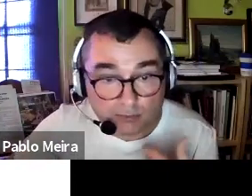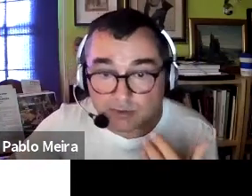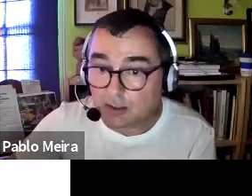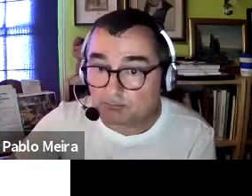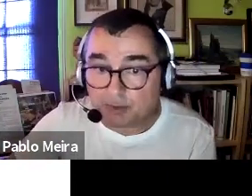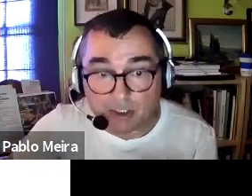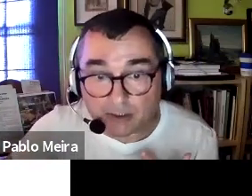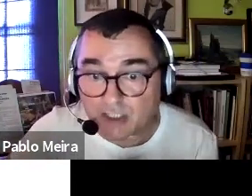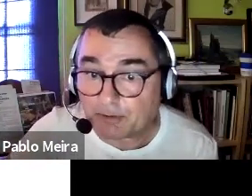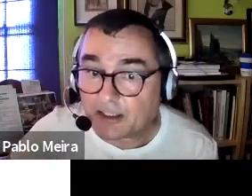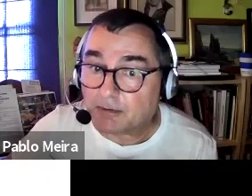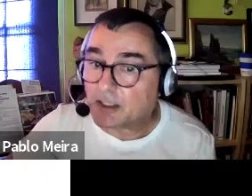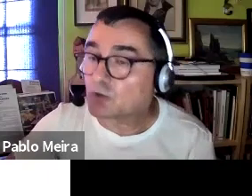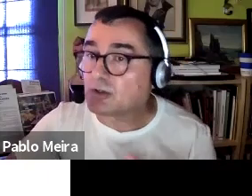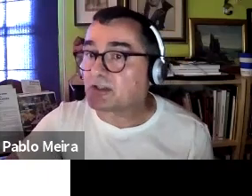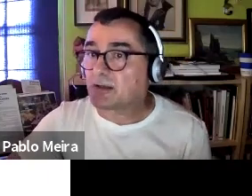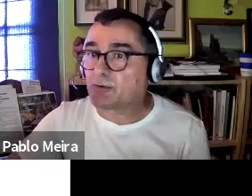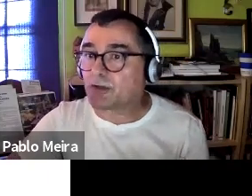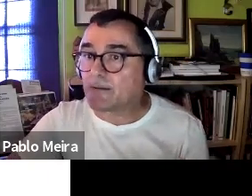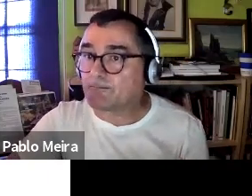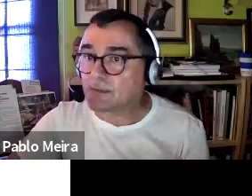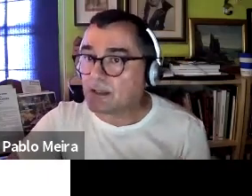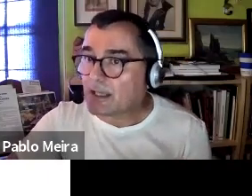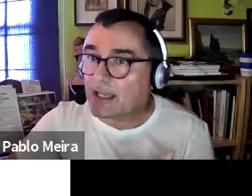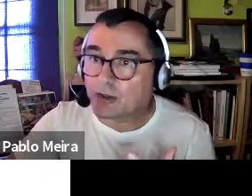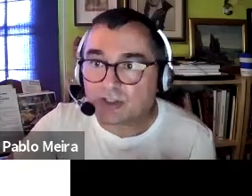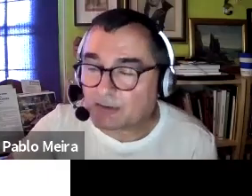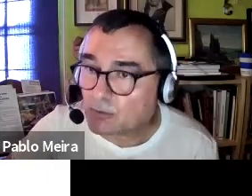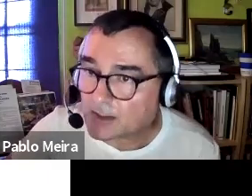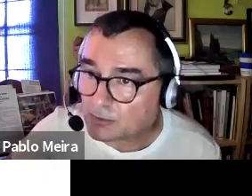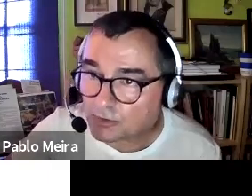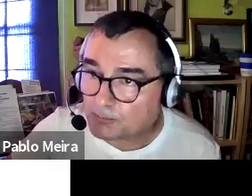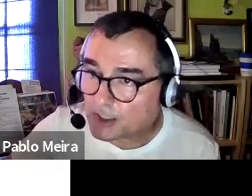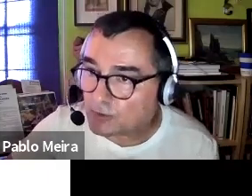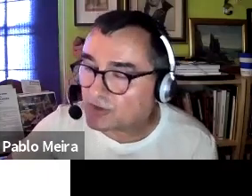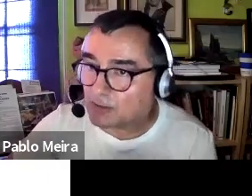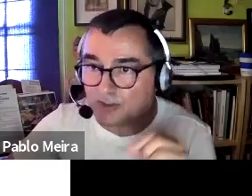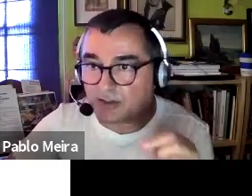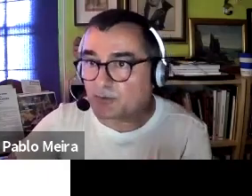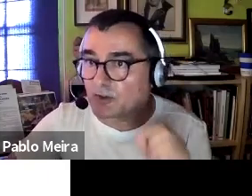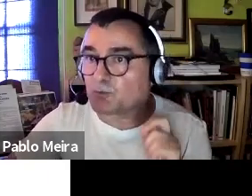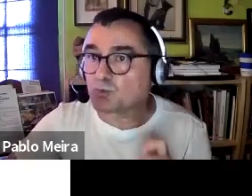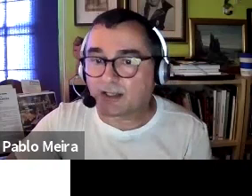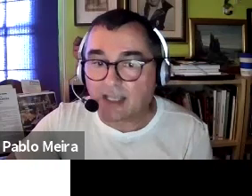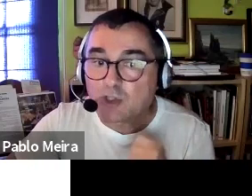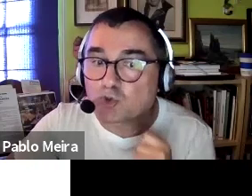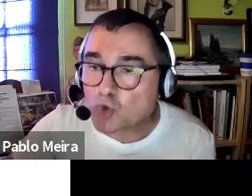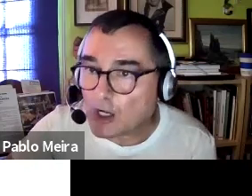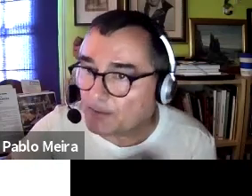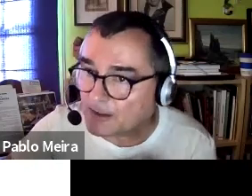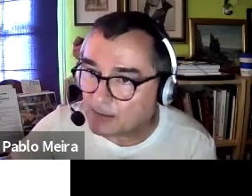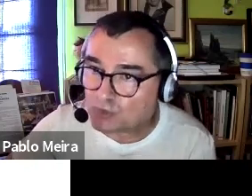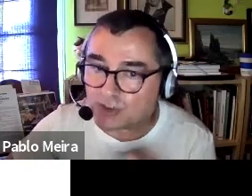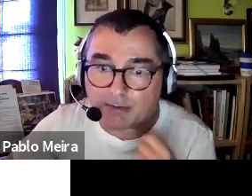de esa constitución primero tenemos que aprender a vivir en los límites de la biosfera en los sistemas educativos contemporáneos salvo excepciones puntuales